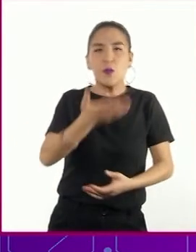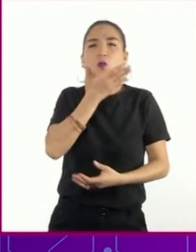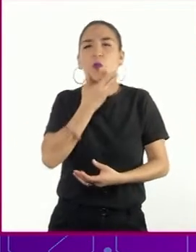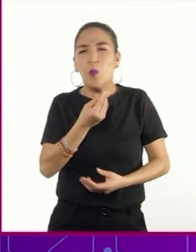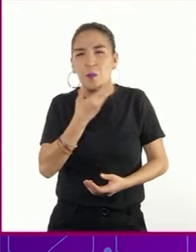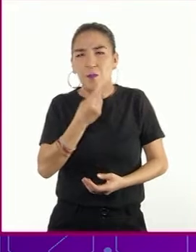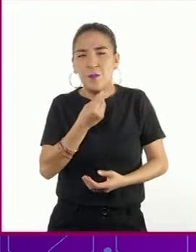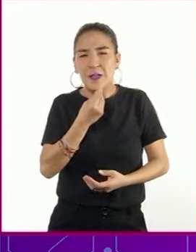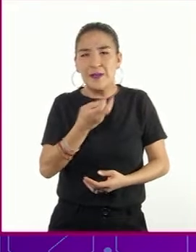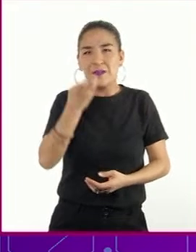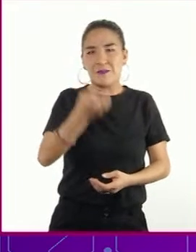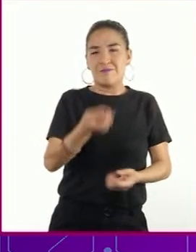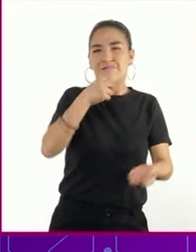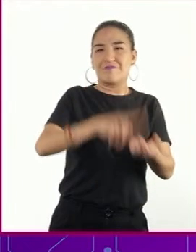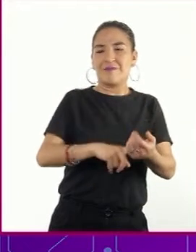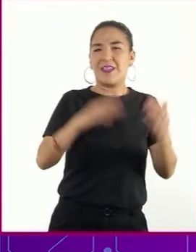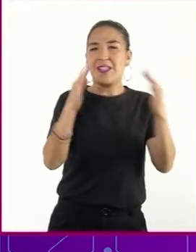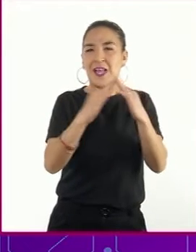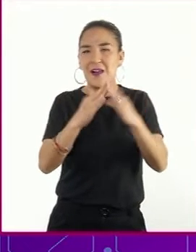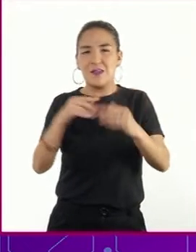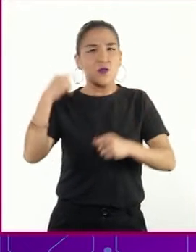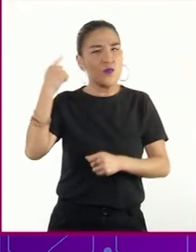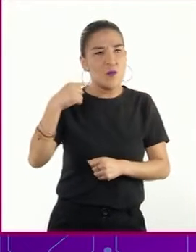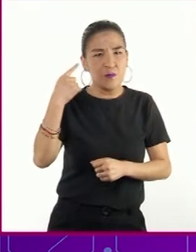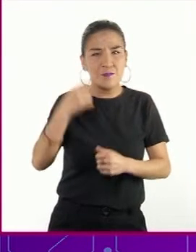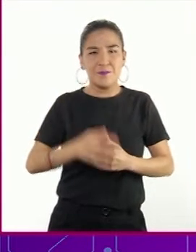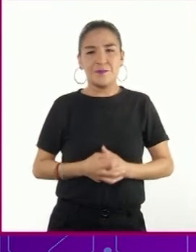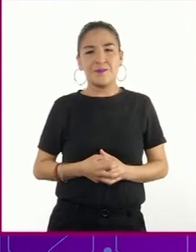hombre que está en la casa de los locos.